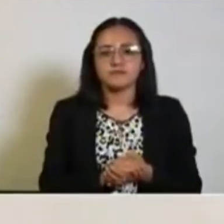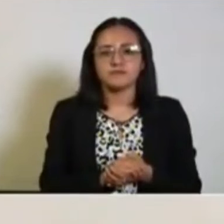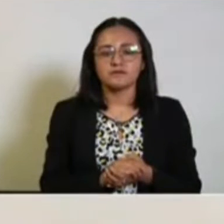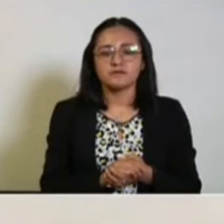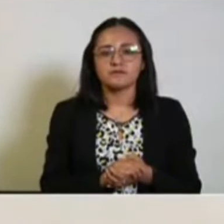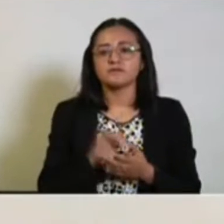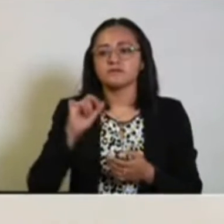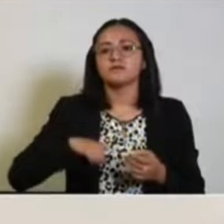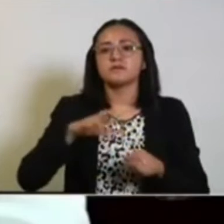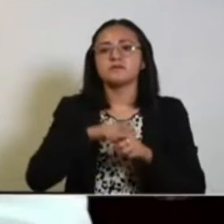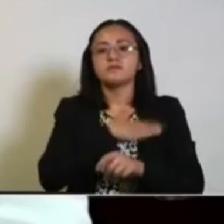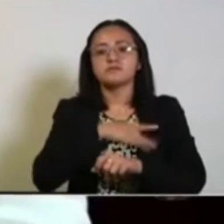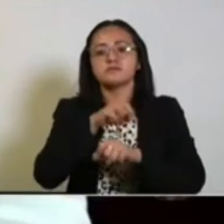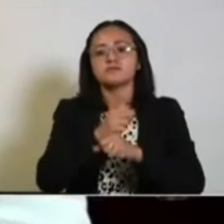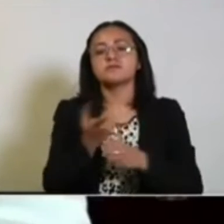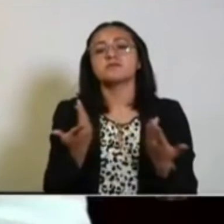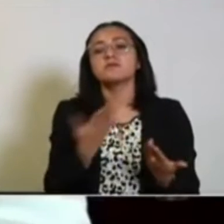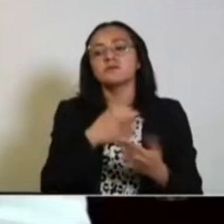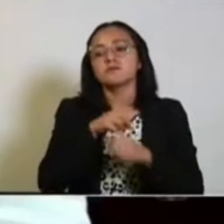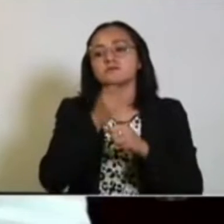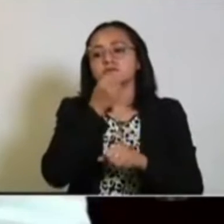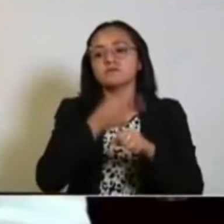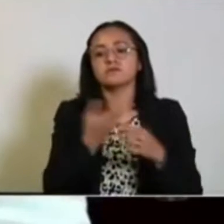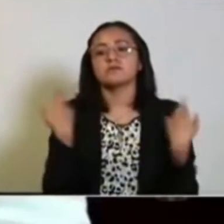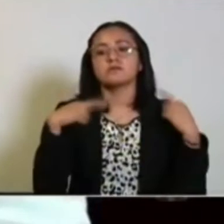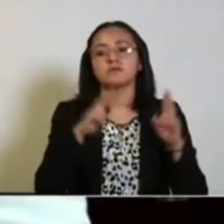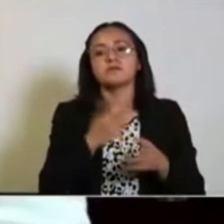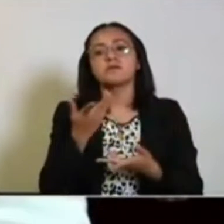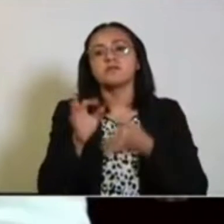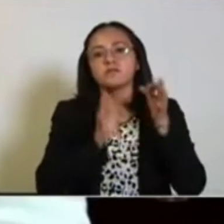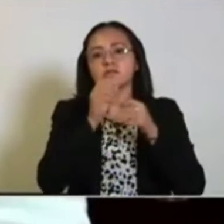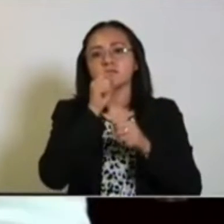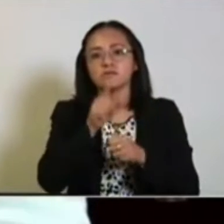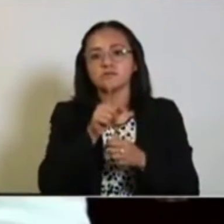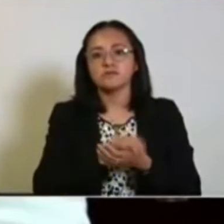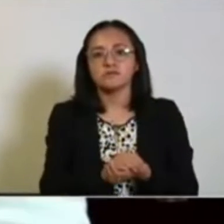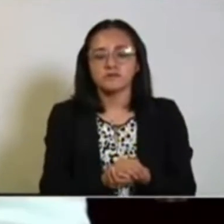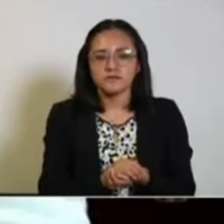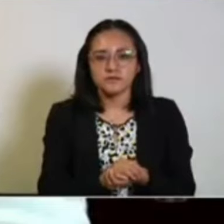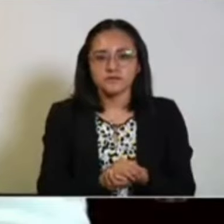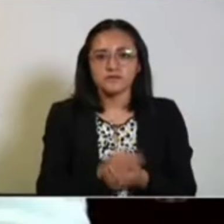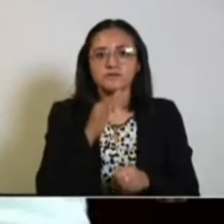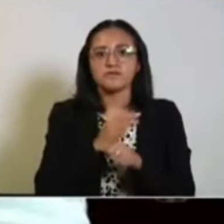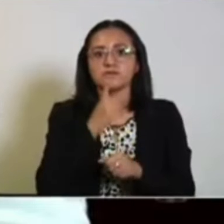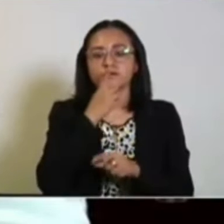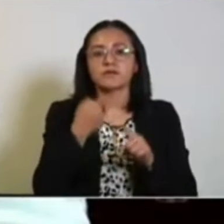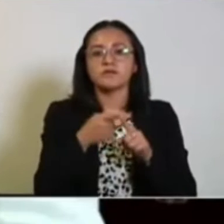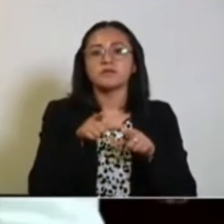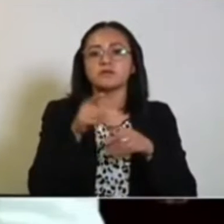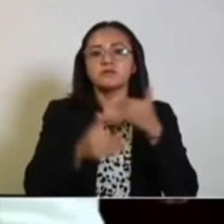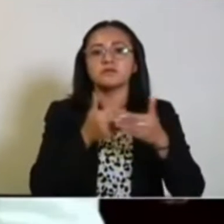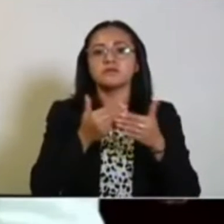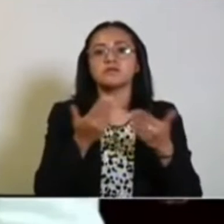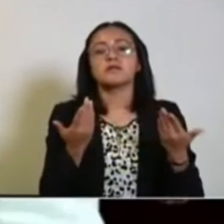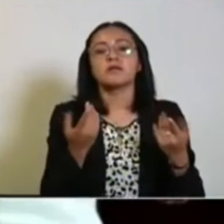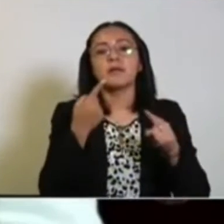Sí, gobernador. Muy buenos días. Buenos días, secretario y representantes de los medios de comunicación. Dar cuenta que en el seguimiento